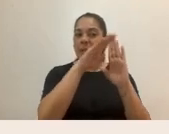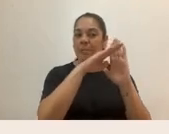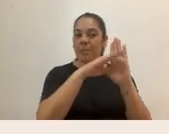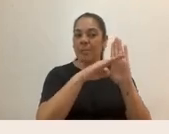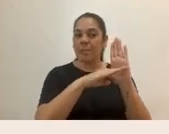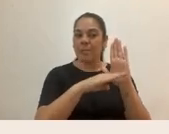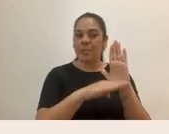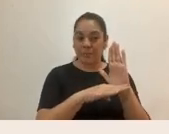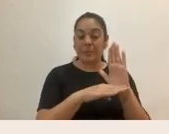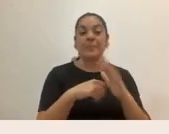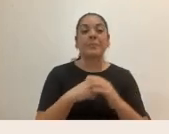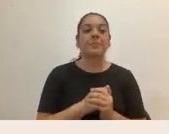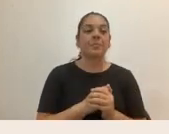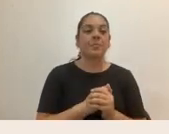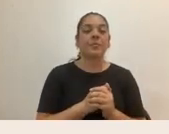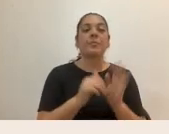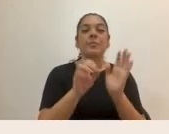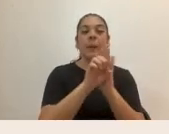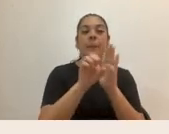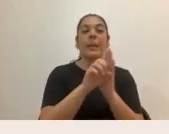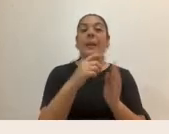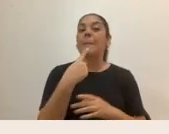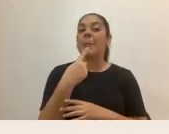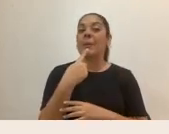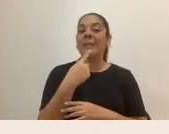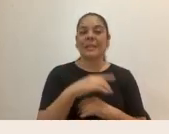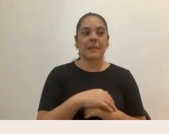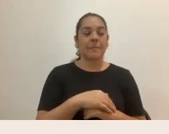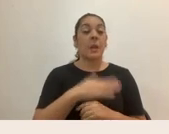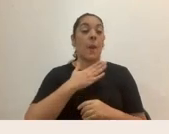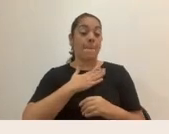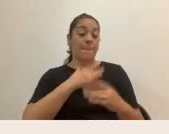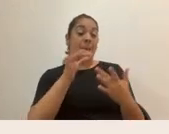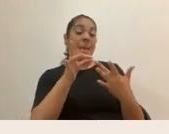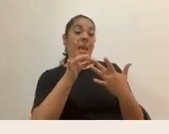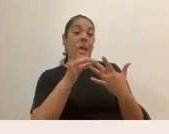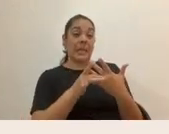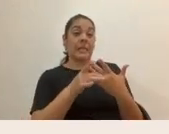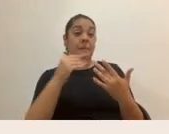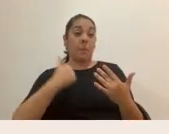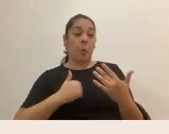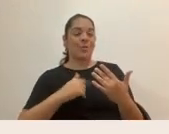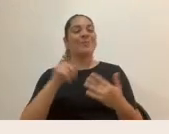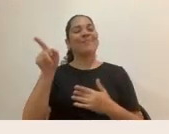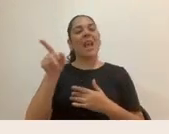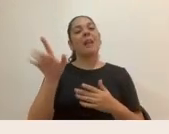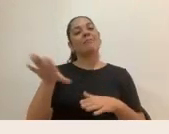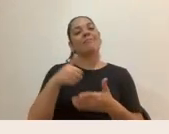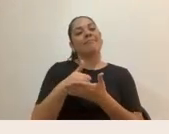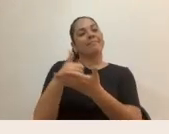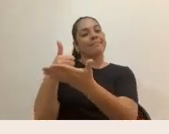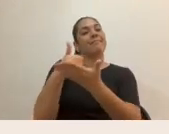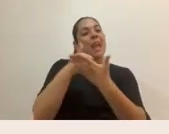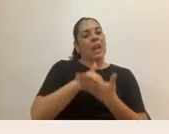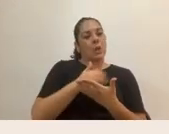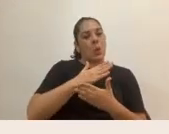micromachismos. Por ejemplo, decir mi esposo me ayuda en la casa. Me imagino que aquí más de una